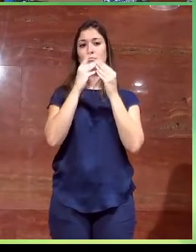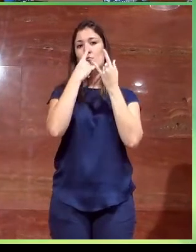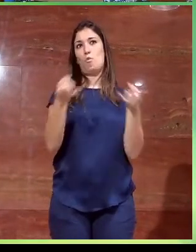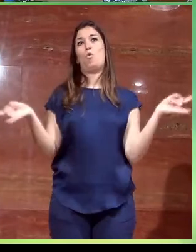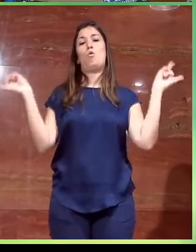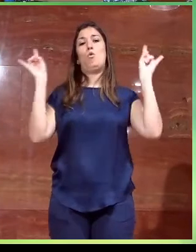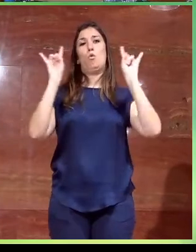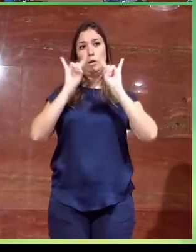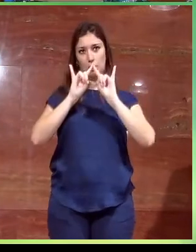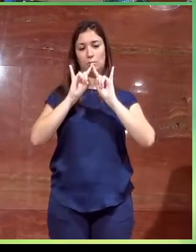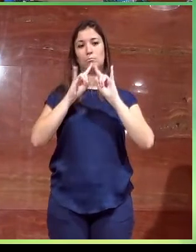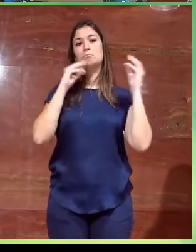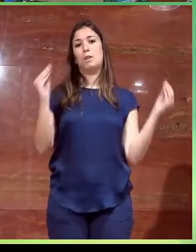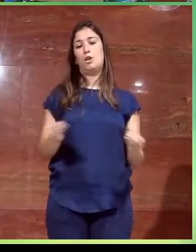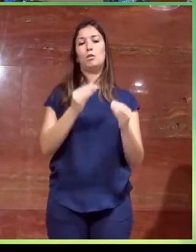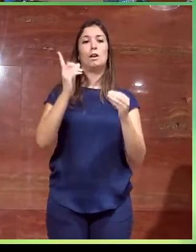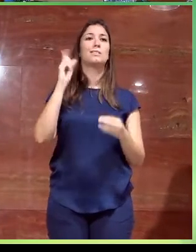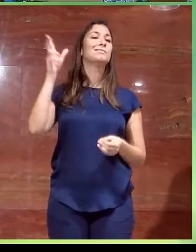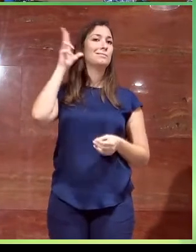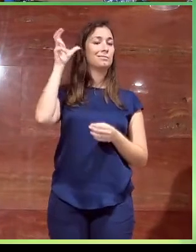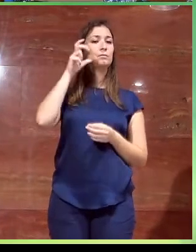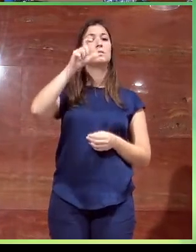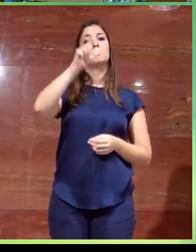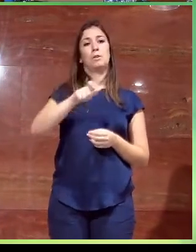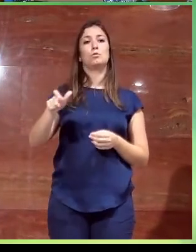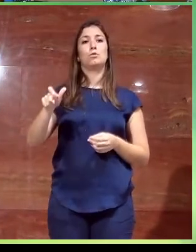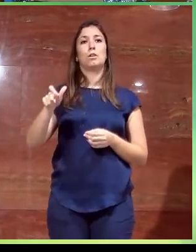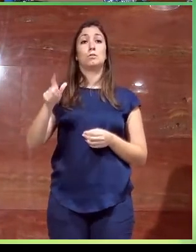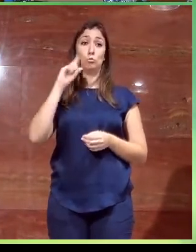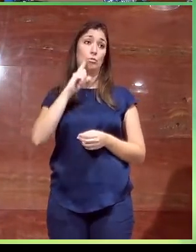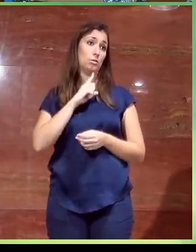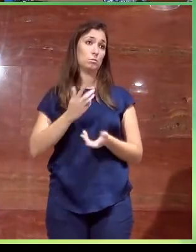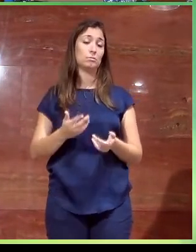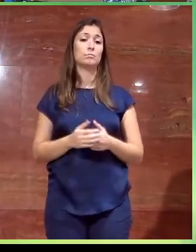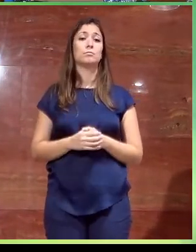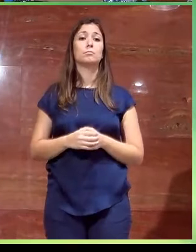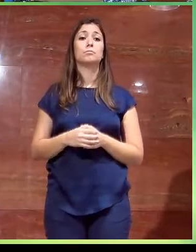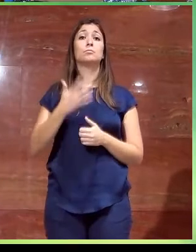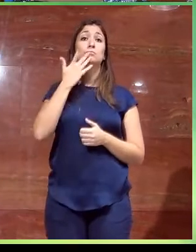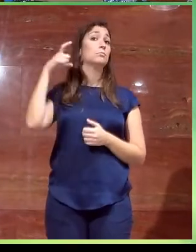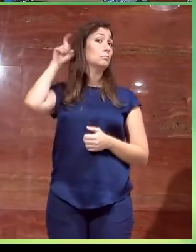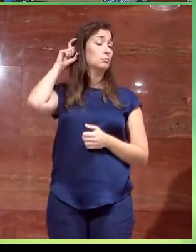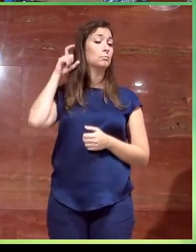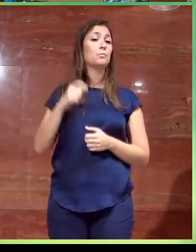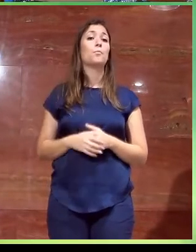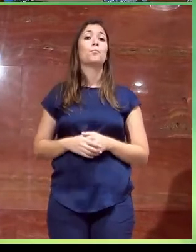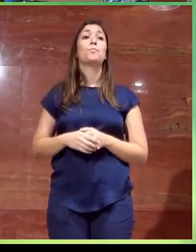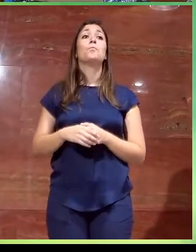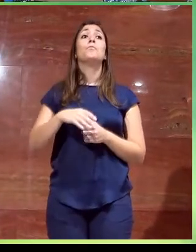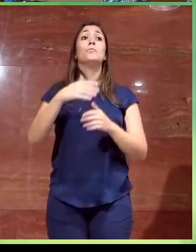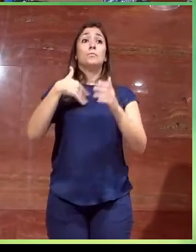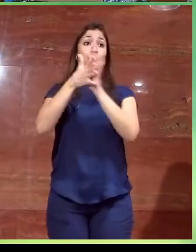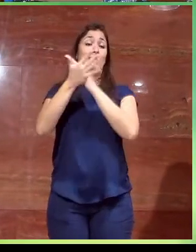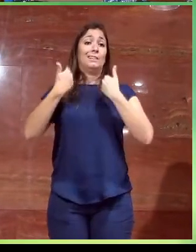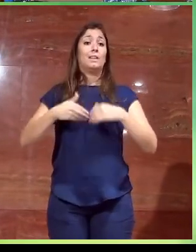magnético para mejorar las condiciones de audición de las personas sordas, ¿no?, que utilizan audífono. Bien, ya se ha hablado de la rampa, la